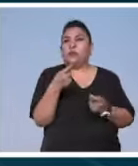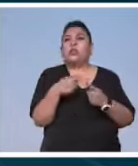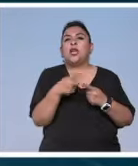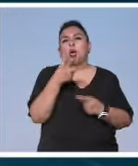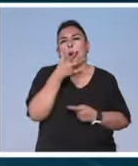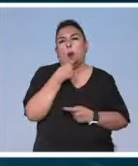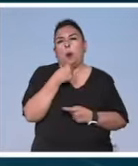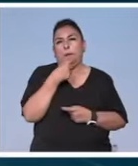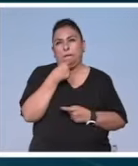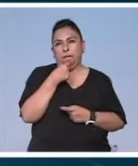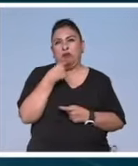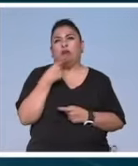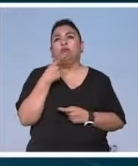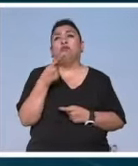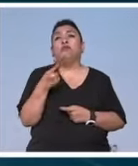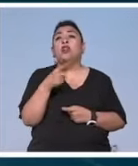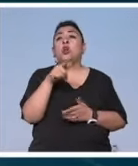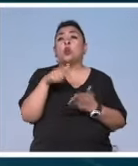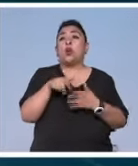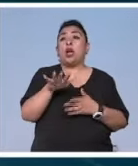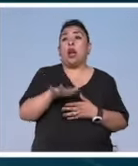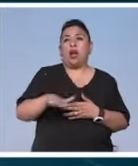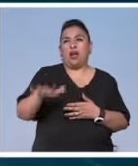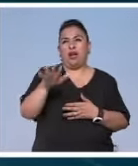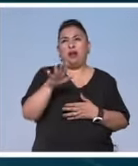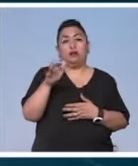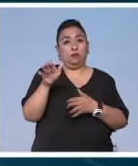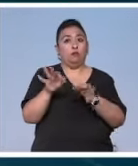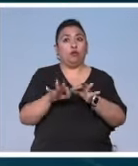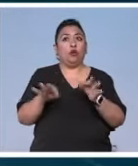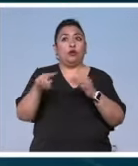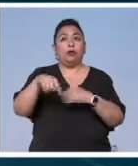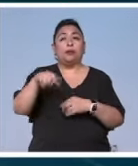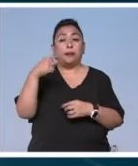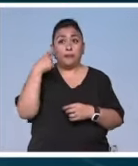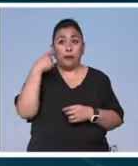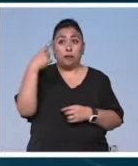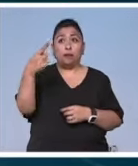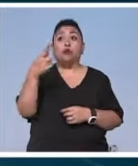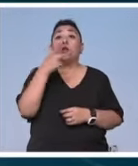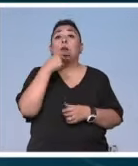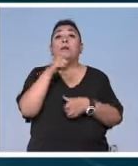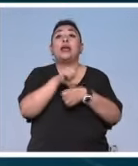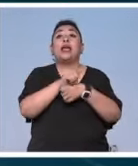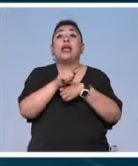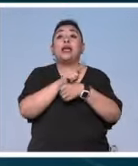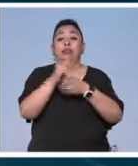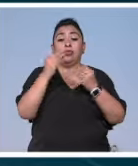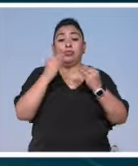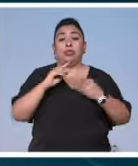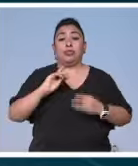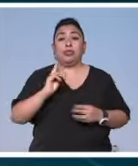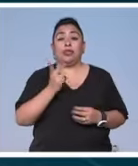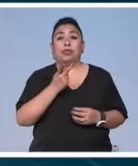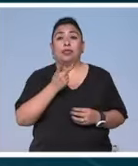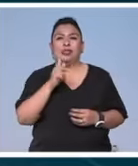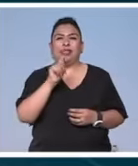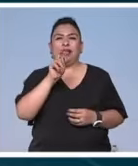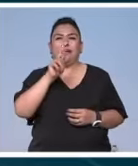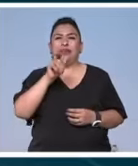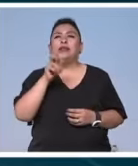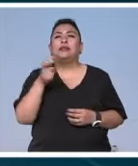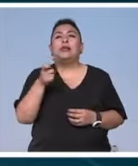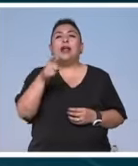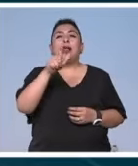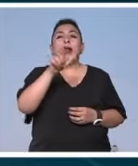cacique donde el burdel cobra particular relevancia por la presencia de un homosexual travesti apodado La Manuela